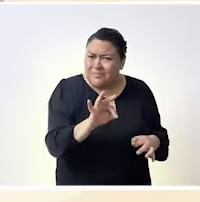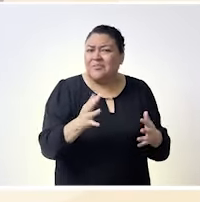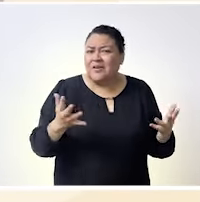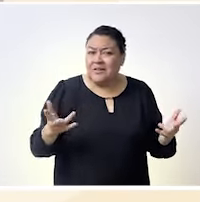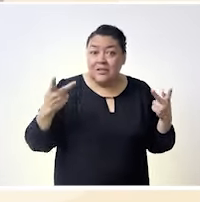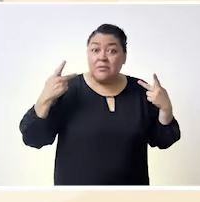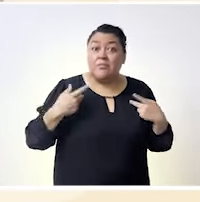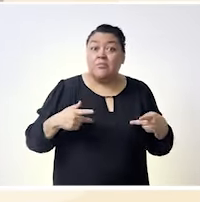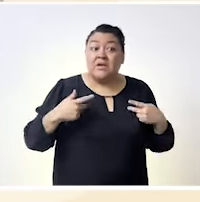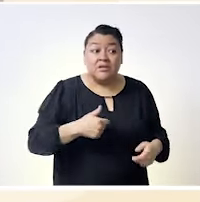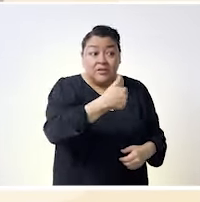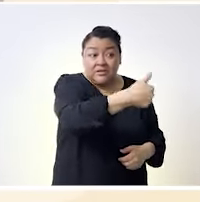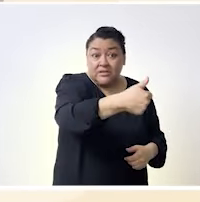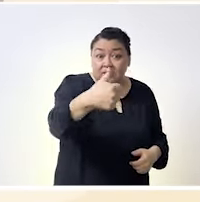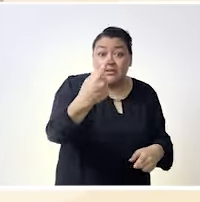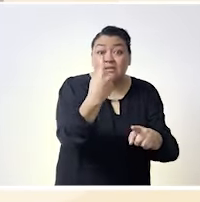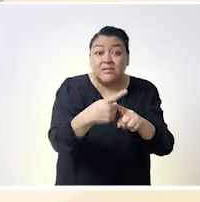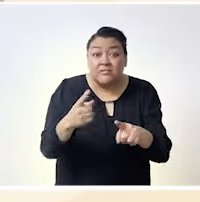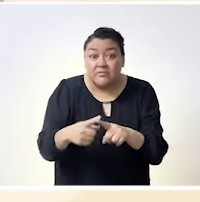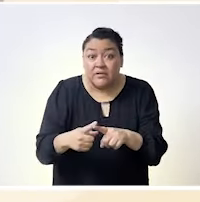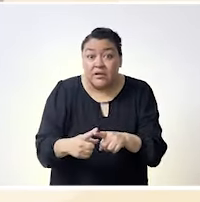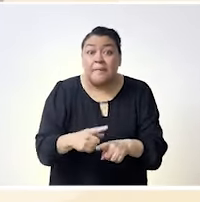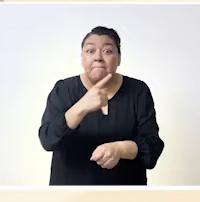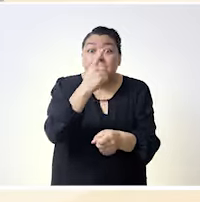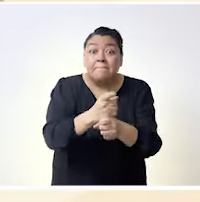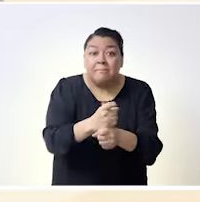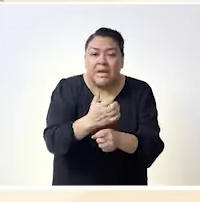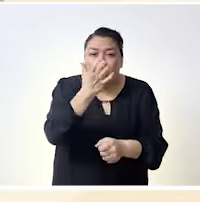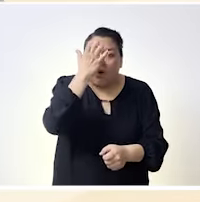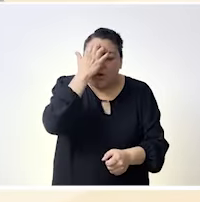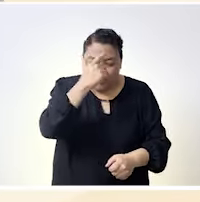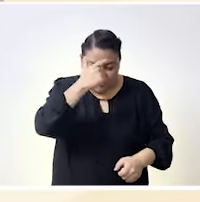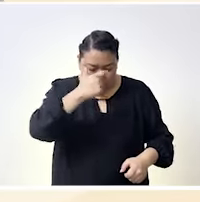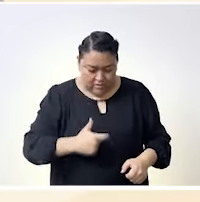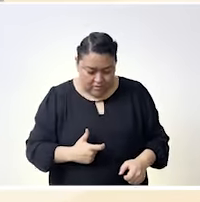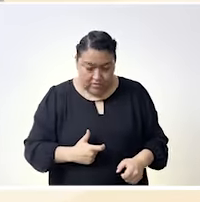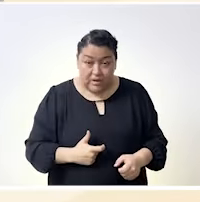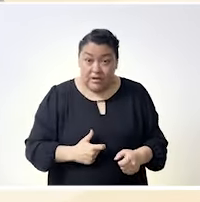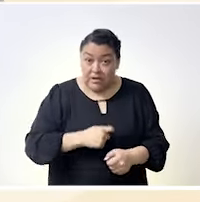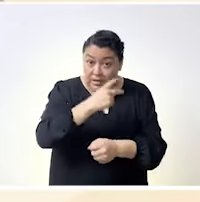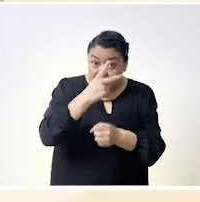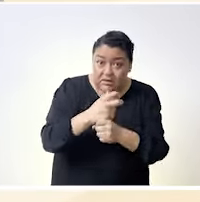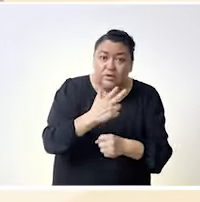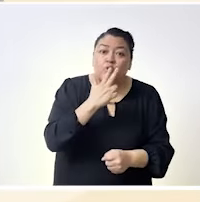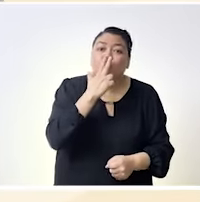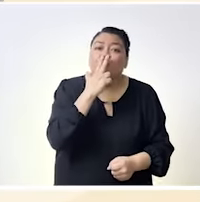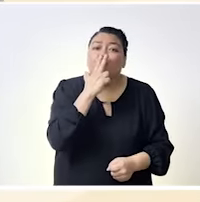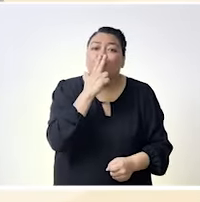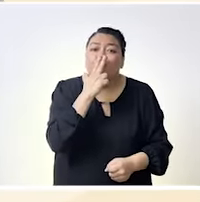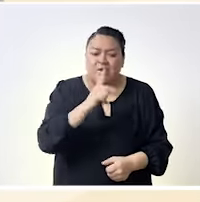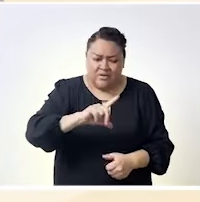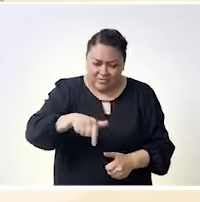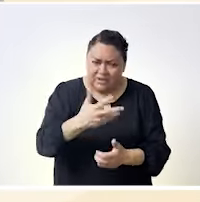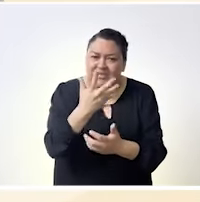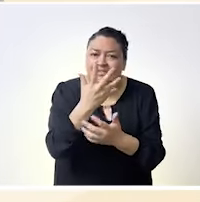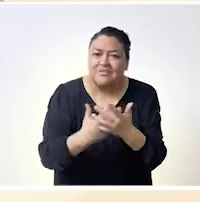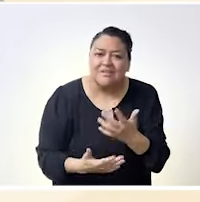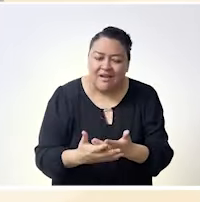y por eso vuelvo reconocete hay un miedo sí pero primero reconocete valórate y posterior a ello